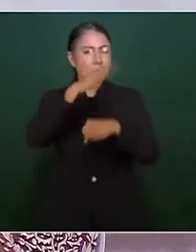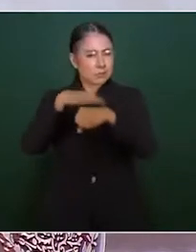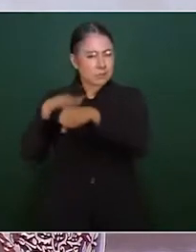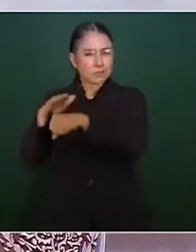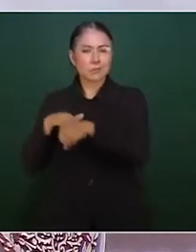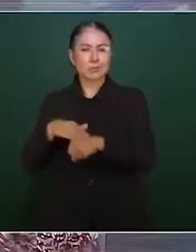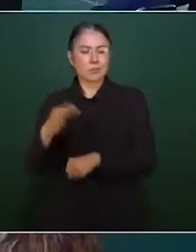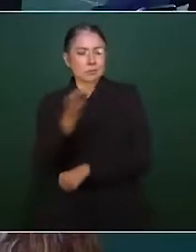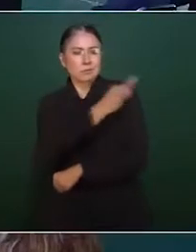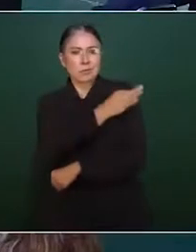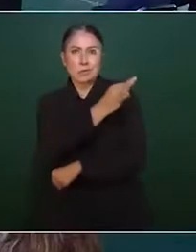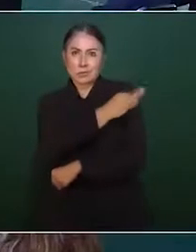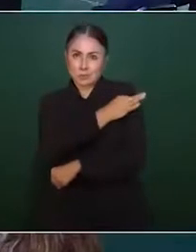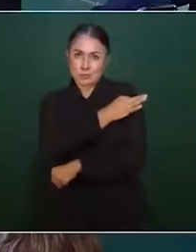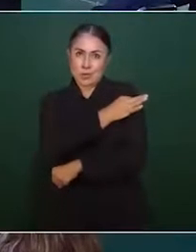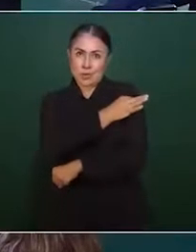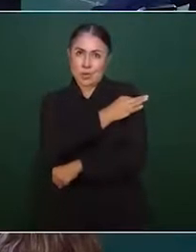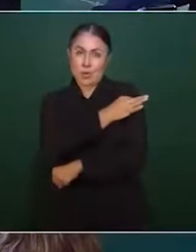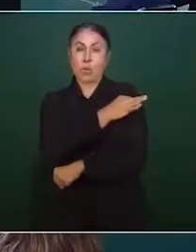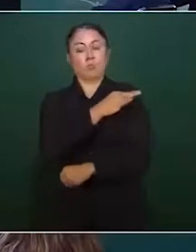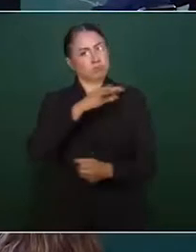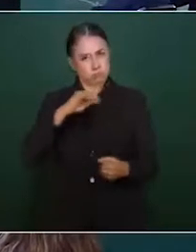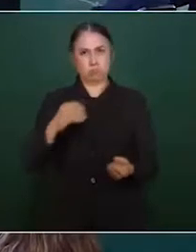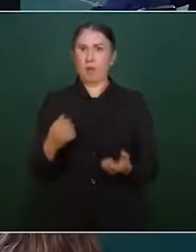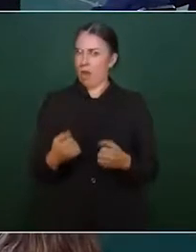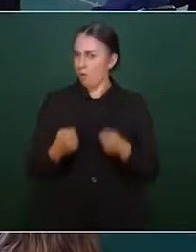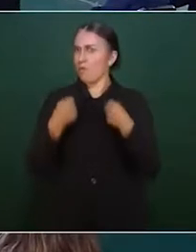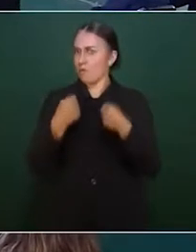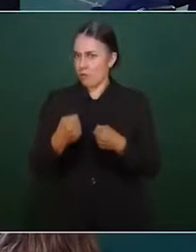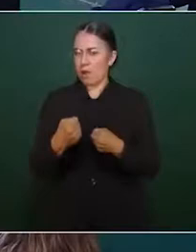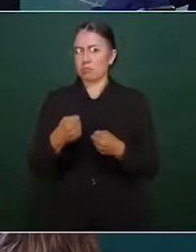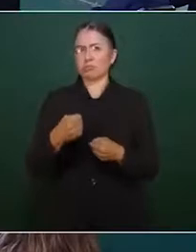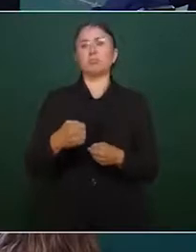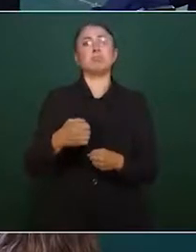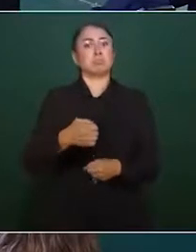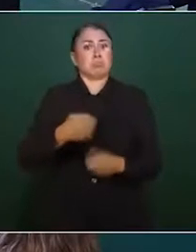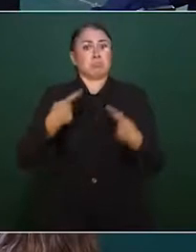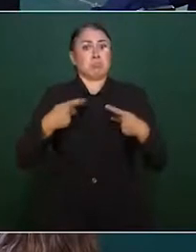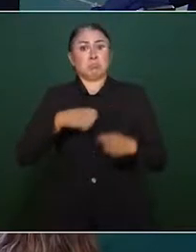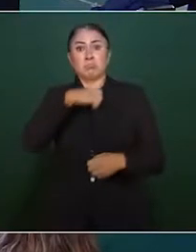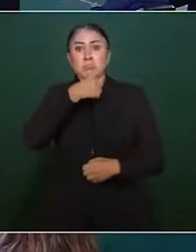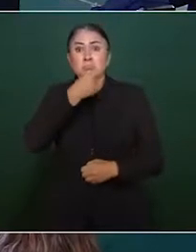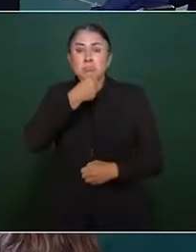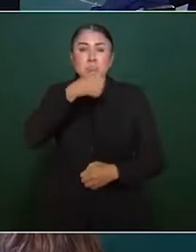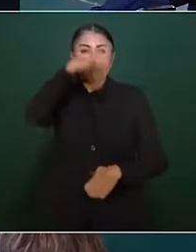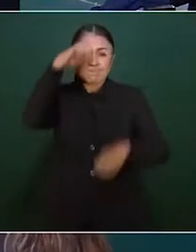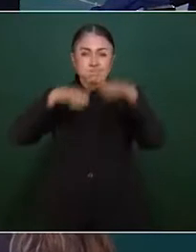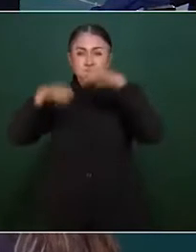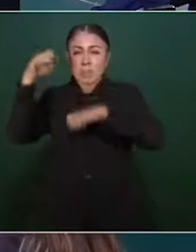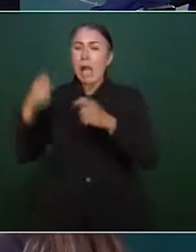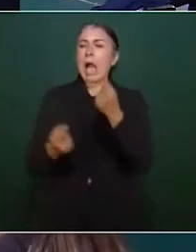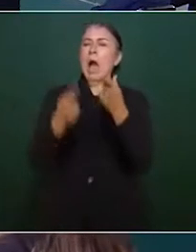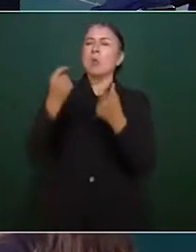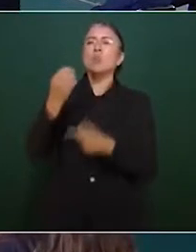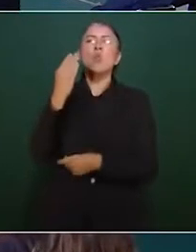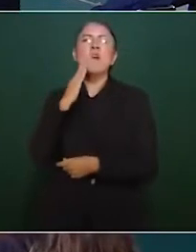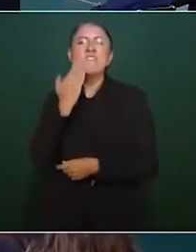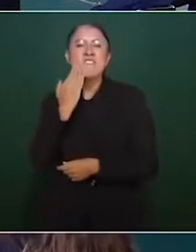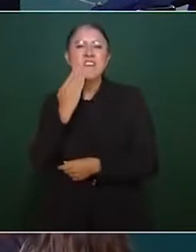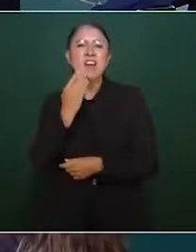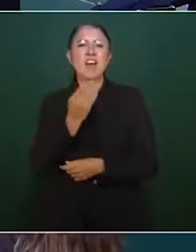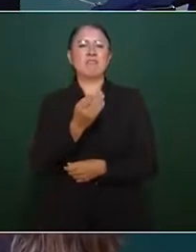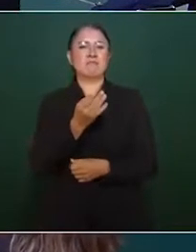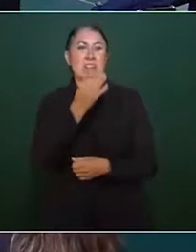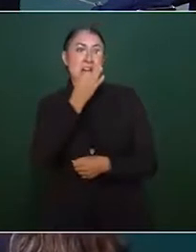la aplicación de una dosis de refuerzo para adultos mayores, algunos usuarios de redes sociales alertaron